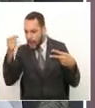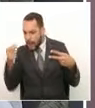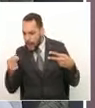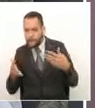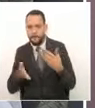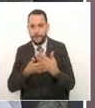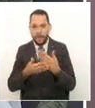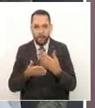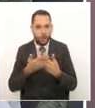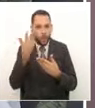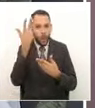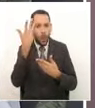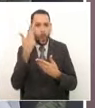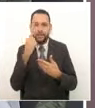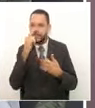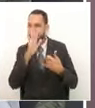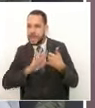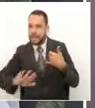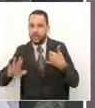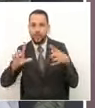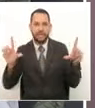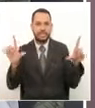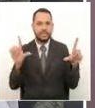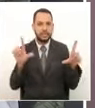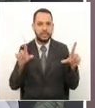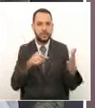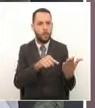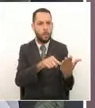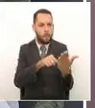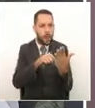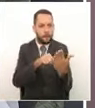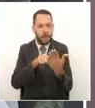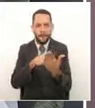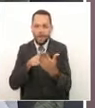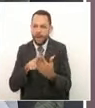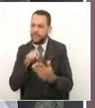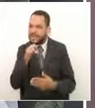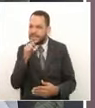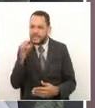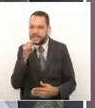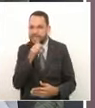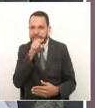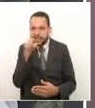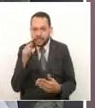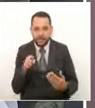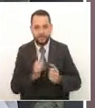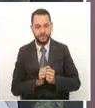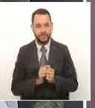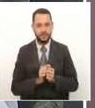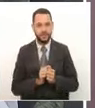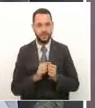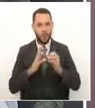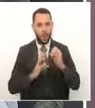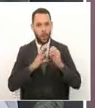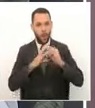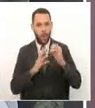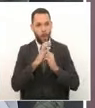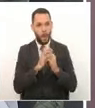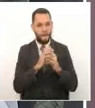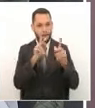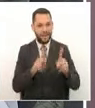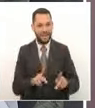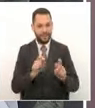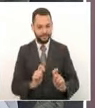los días en la televisión nacional, donde vemos los ítems de los contagiados y de las